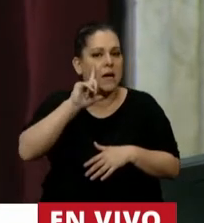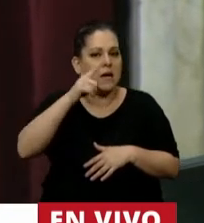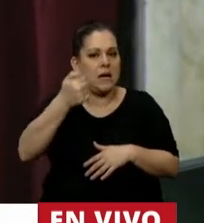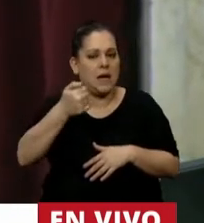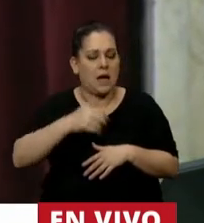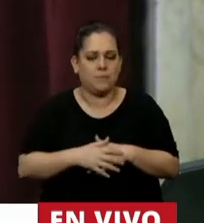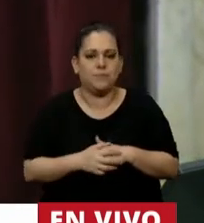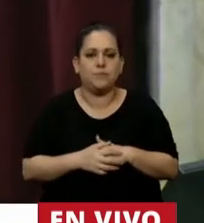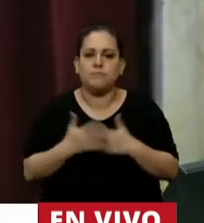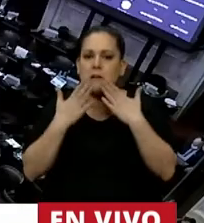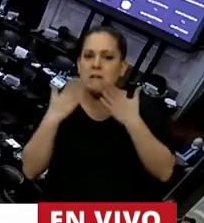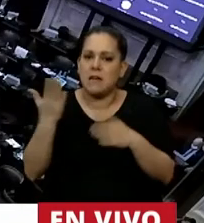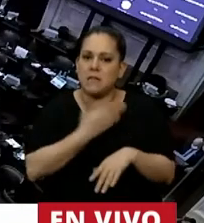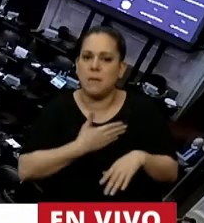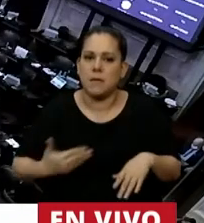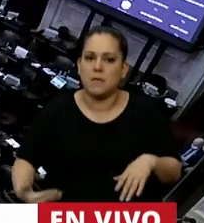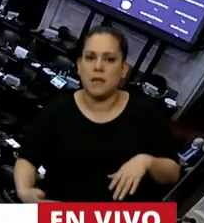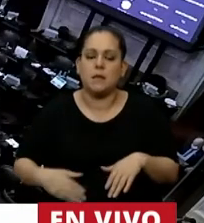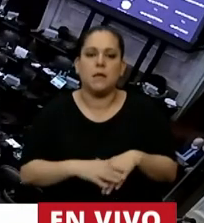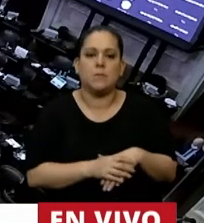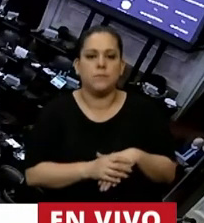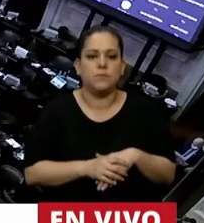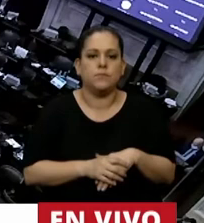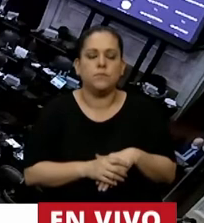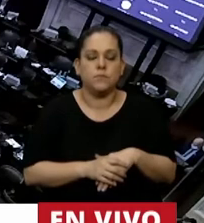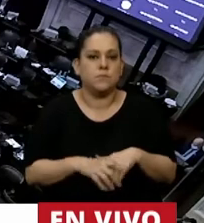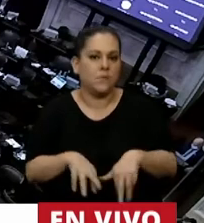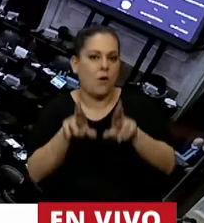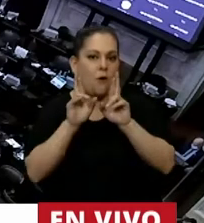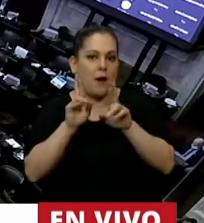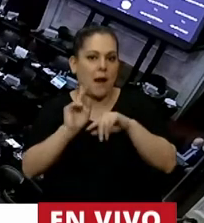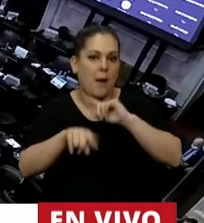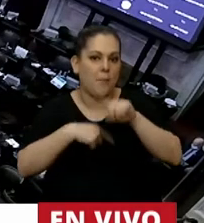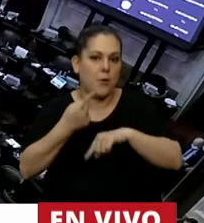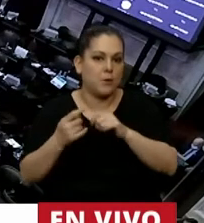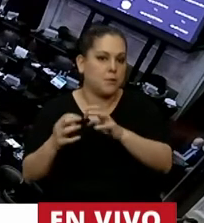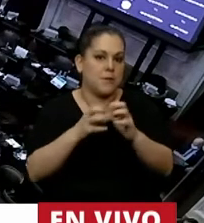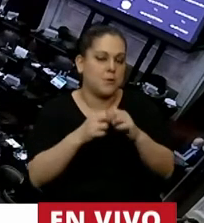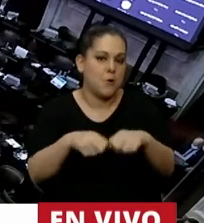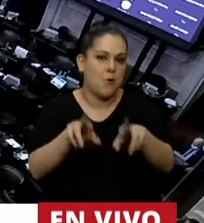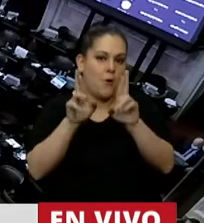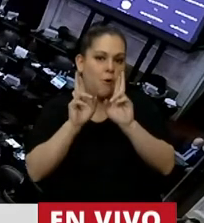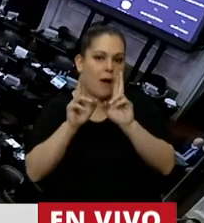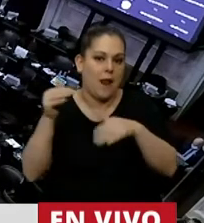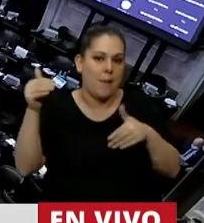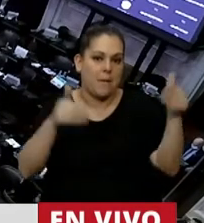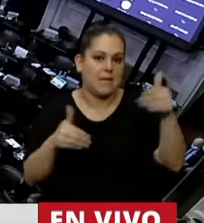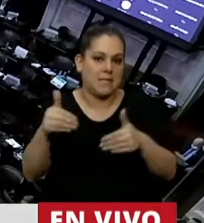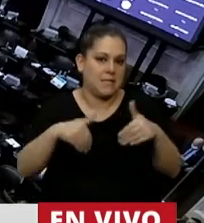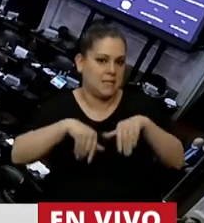Muchas gracias, señor Presidente. Espero que la próxima sesión pueda ser presencial.